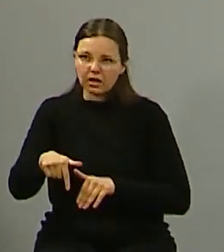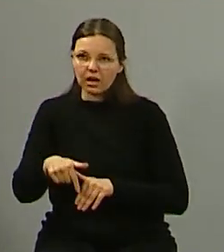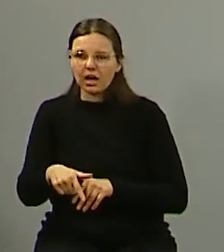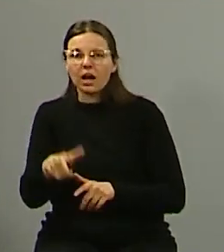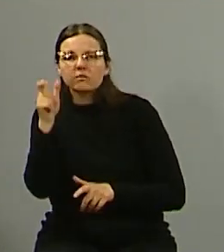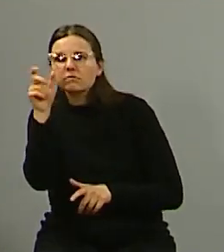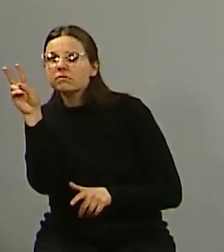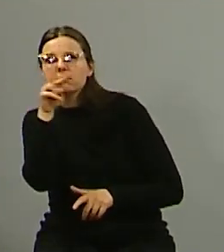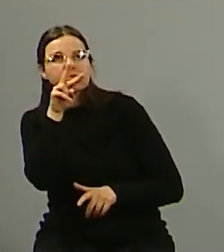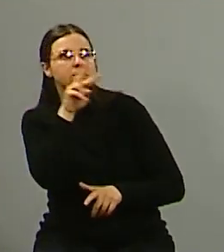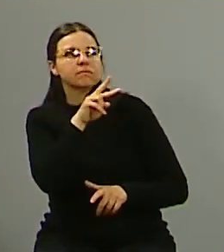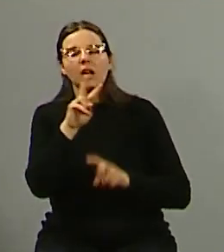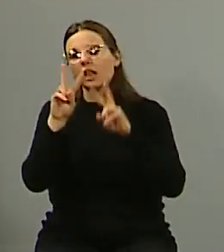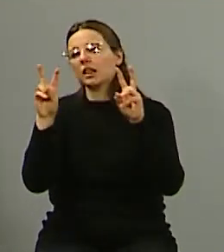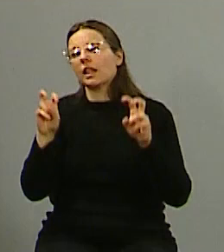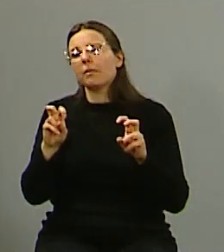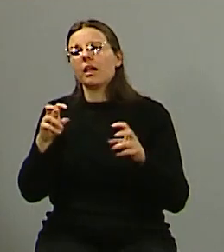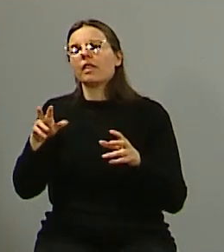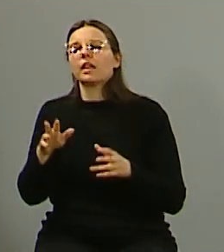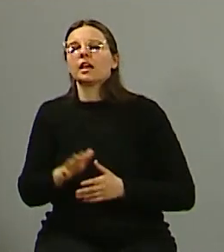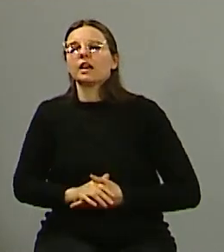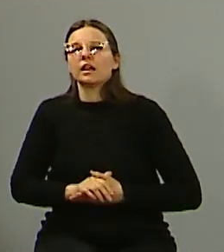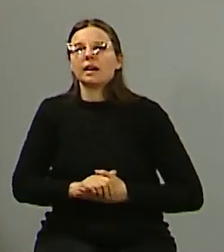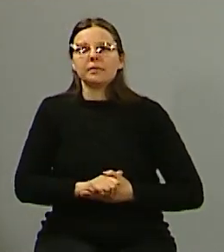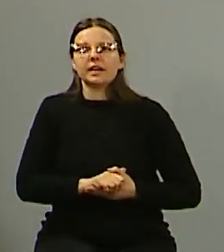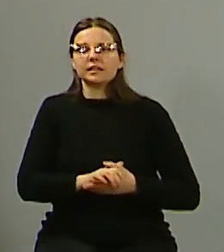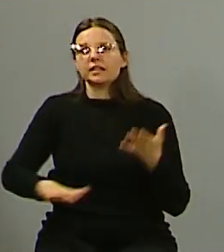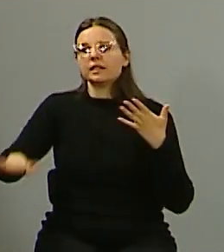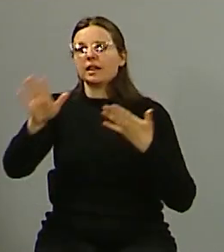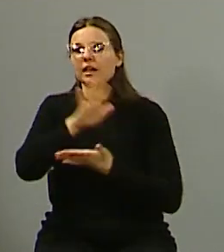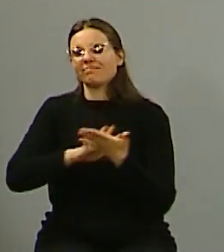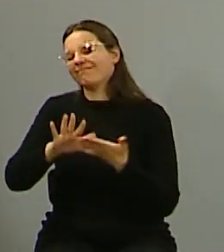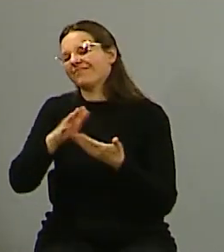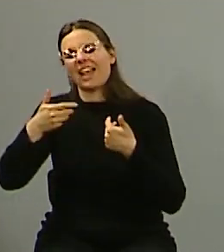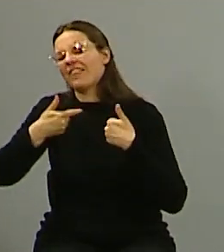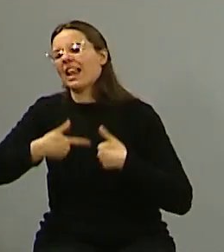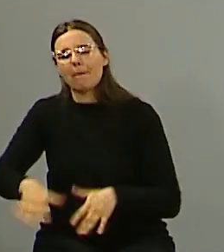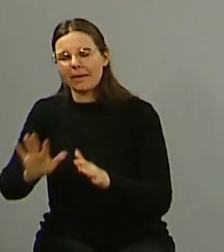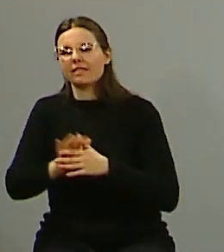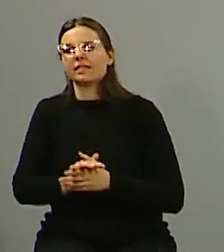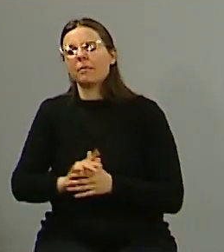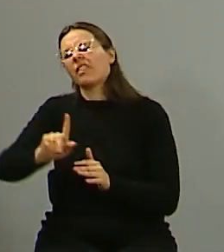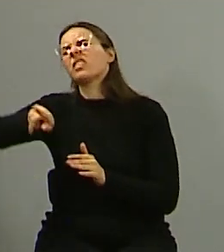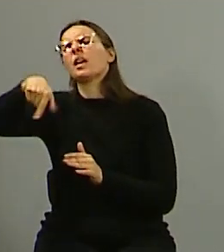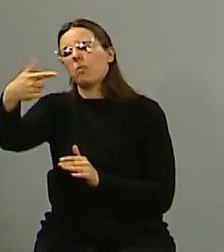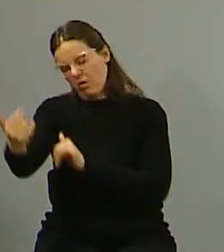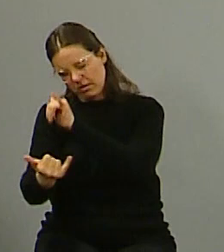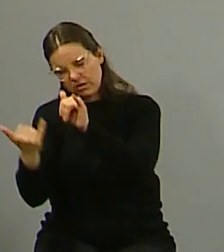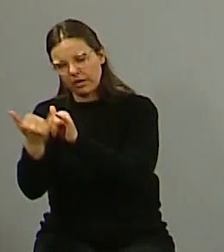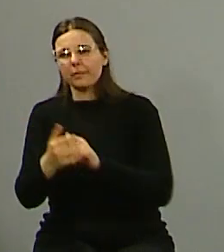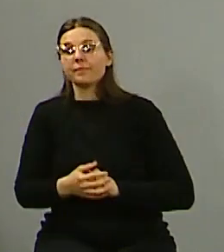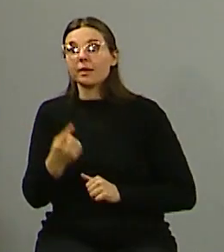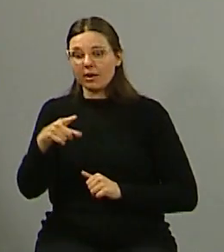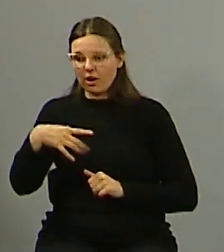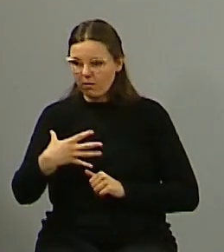temas ambientales que eso será para otra charla porque tenemos poco tiempo pero se llevaron también lo de la alerta